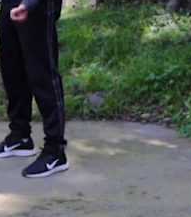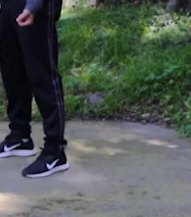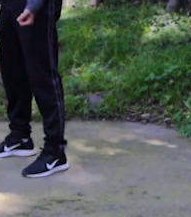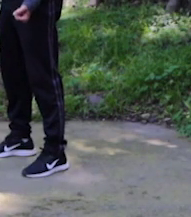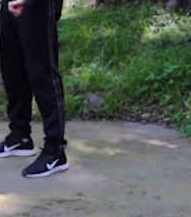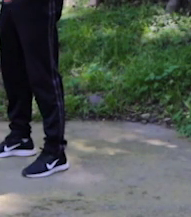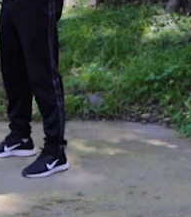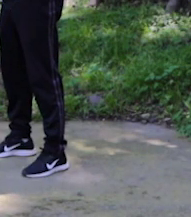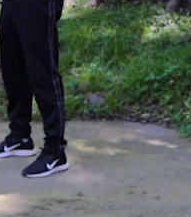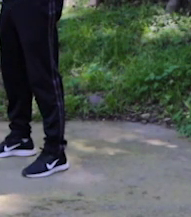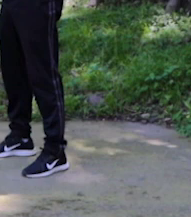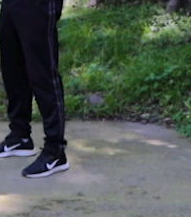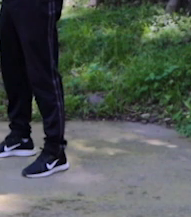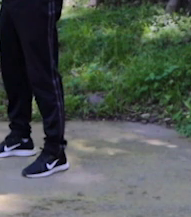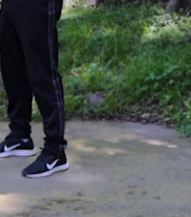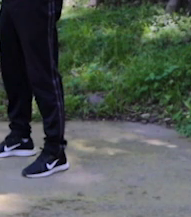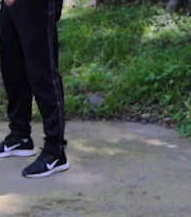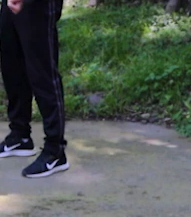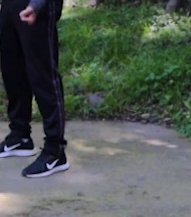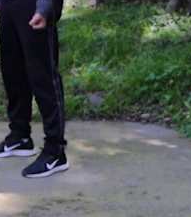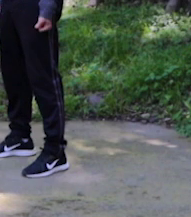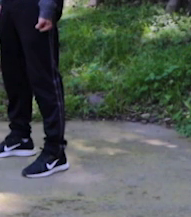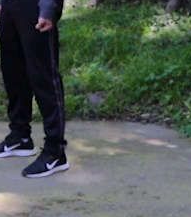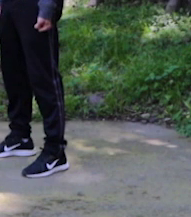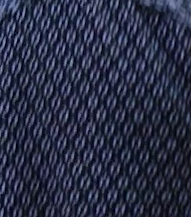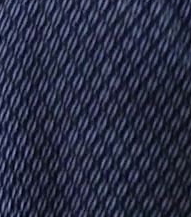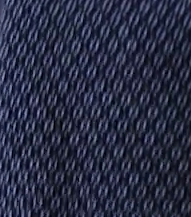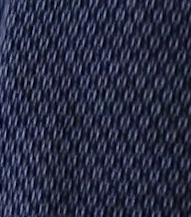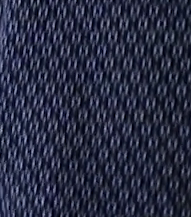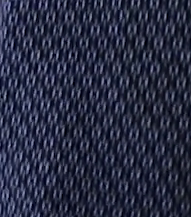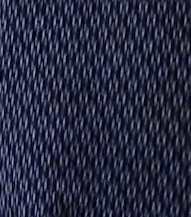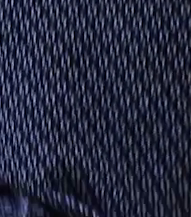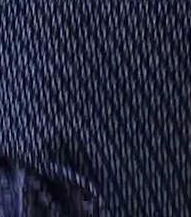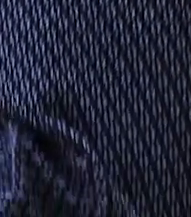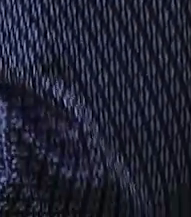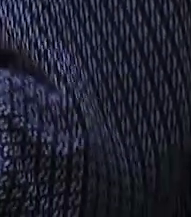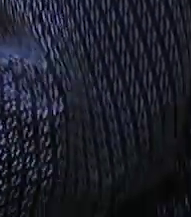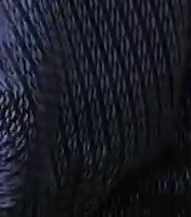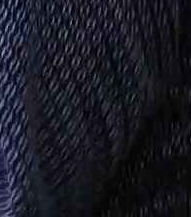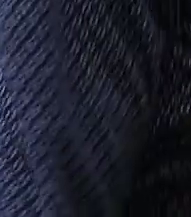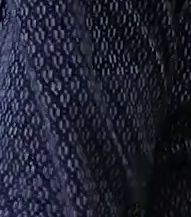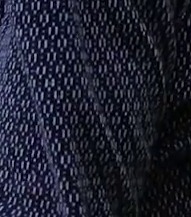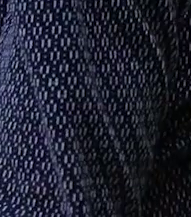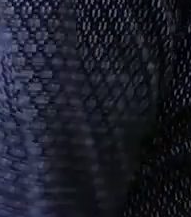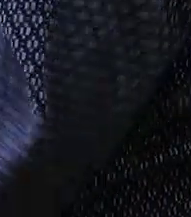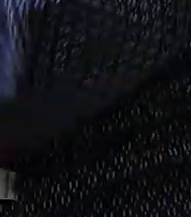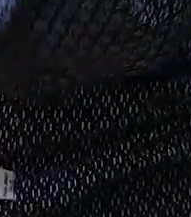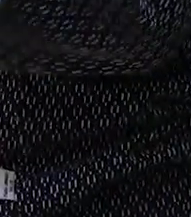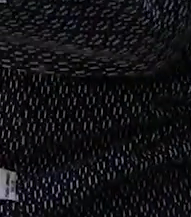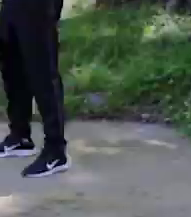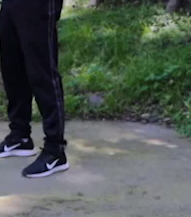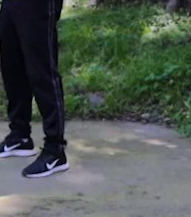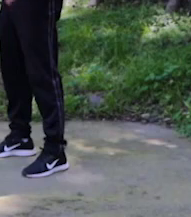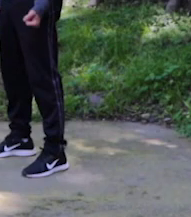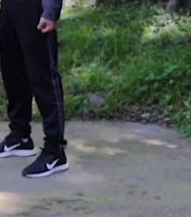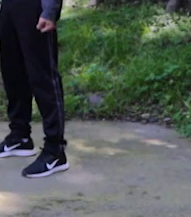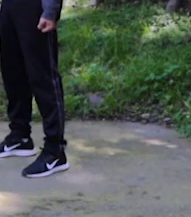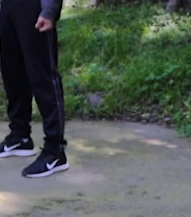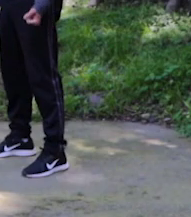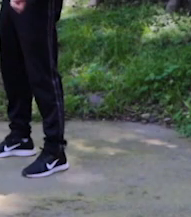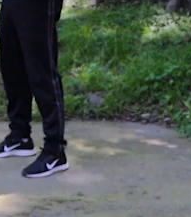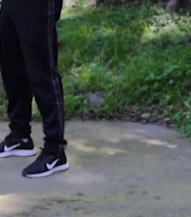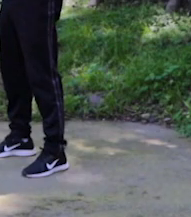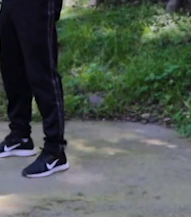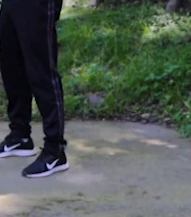nuestro cuerpo y vamos a hacer la flexión a 90 grados Bajamos Flexionamos ¡Exacto! ¡Muy bien, Jair! ¡Así!